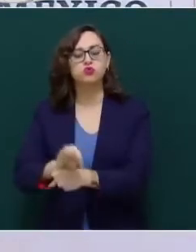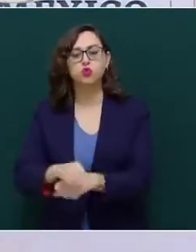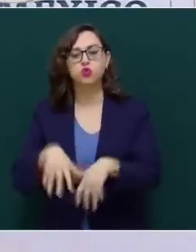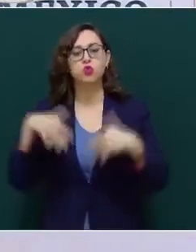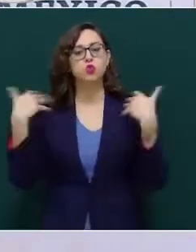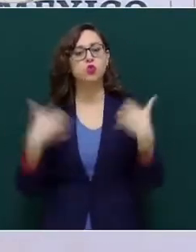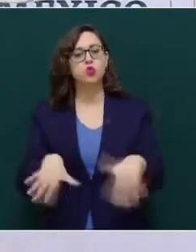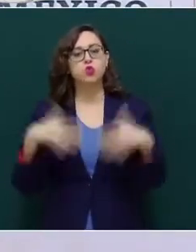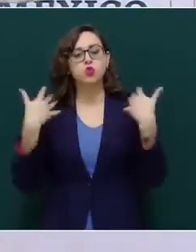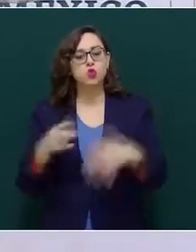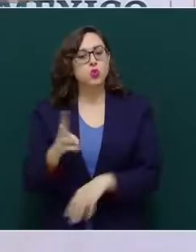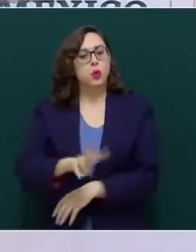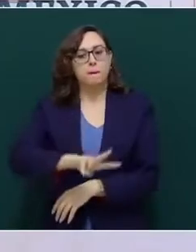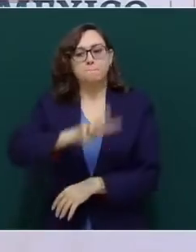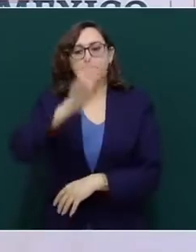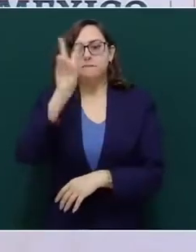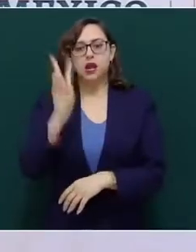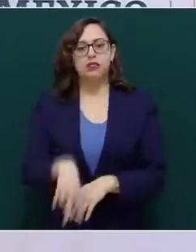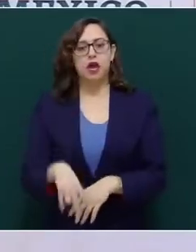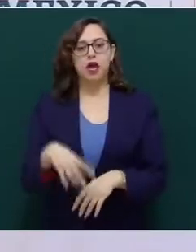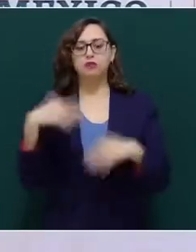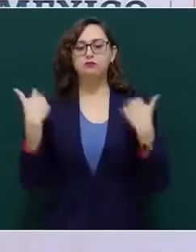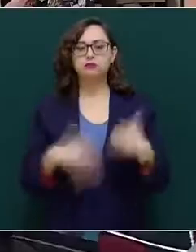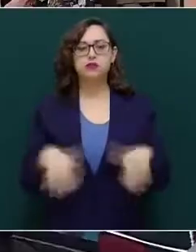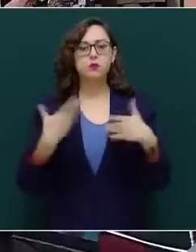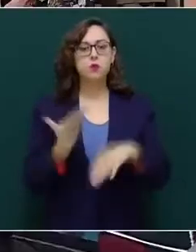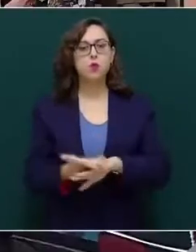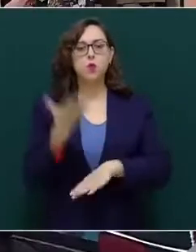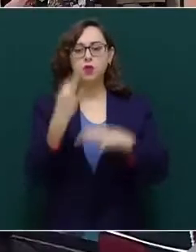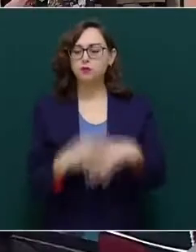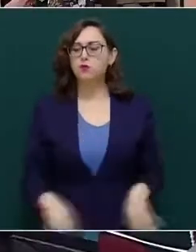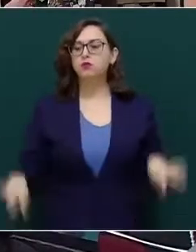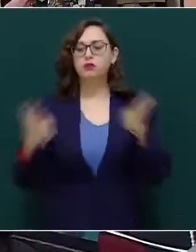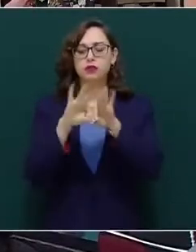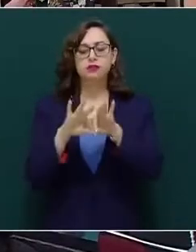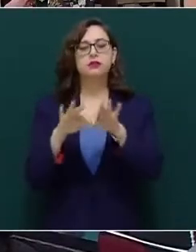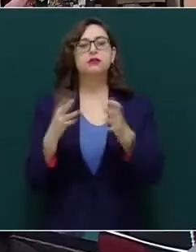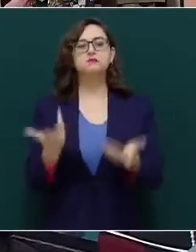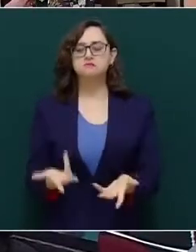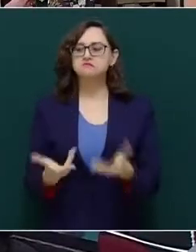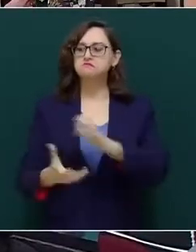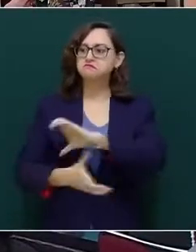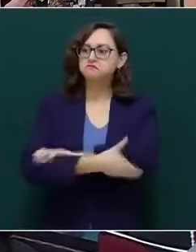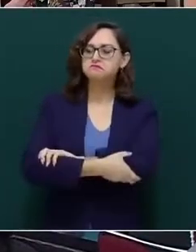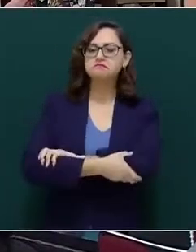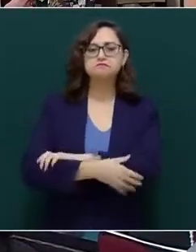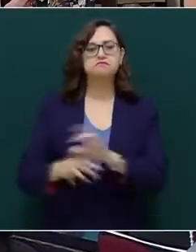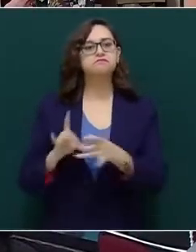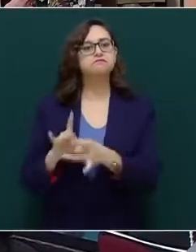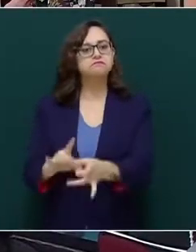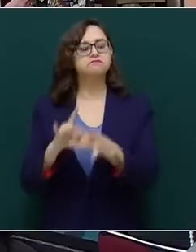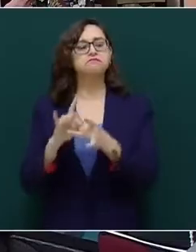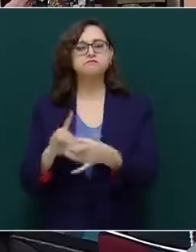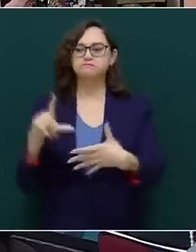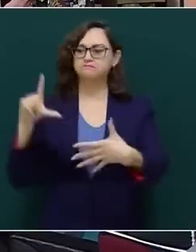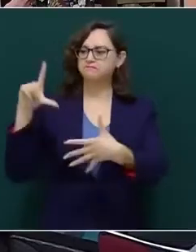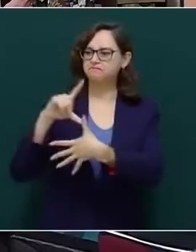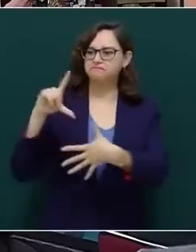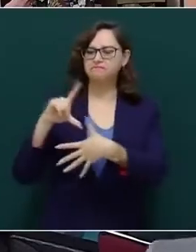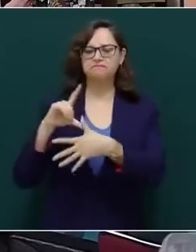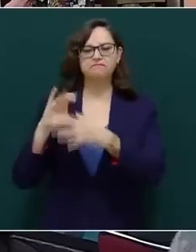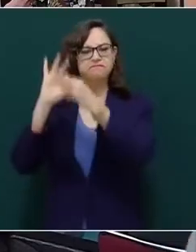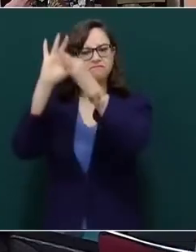verdaderamente excepcional y un ejemplo de solidaridad y hermandad latinoamericana.